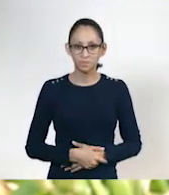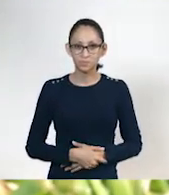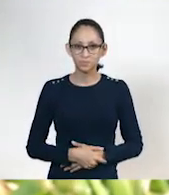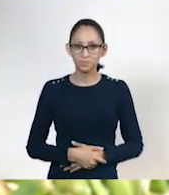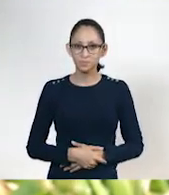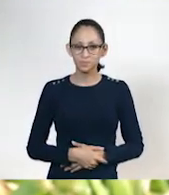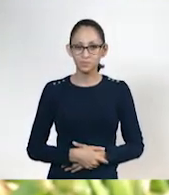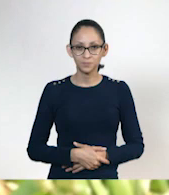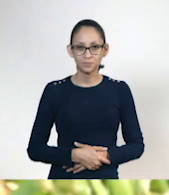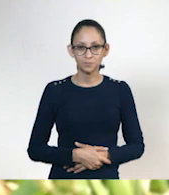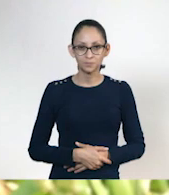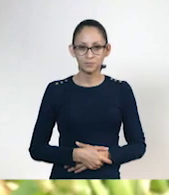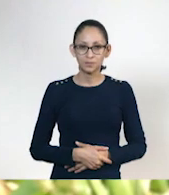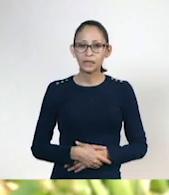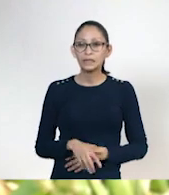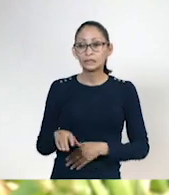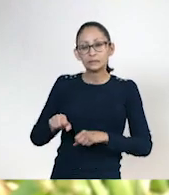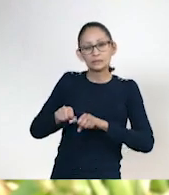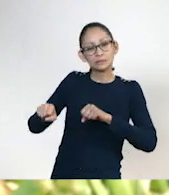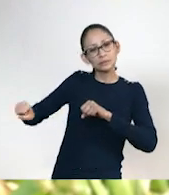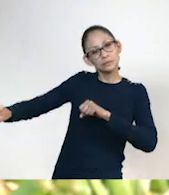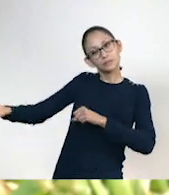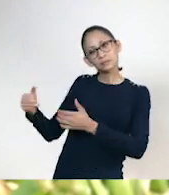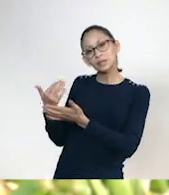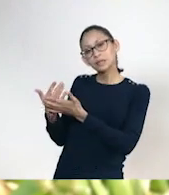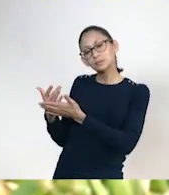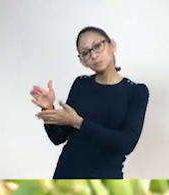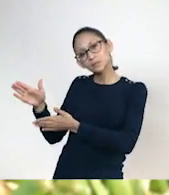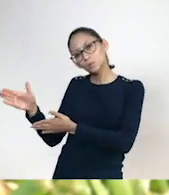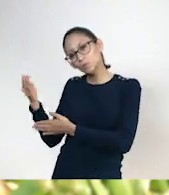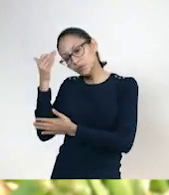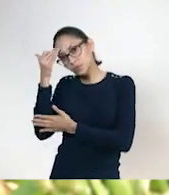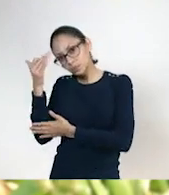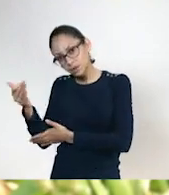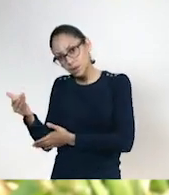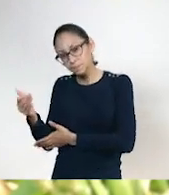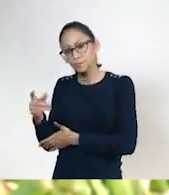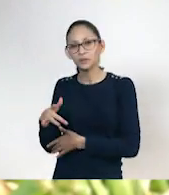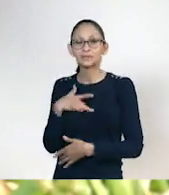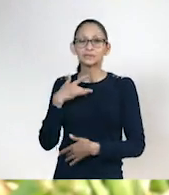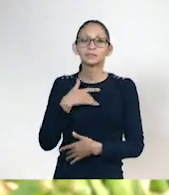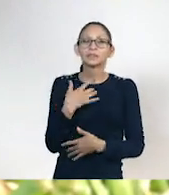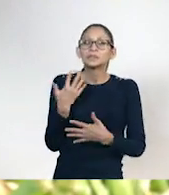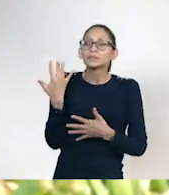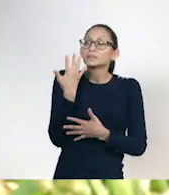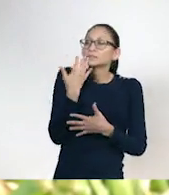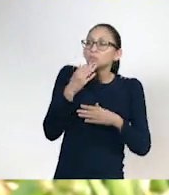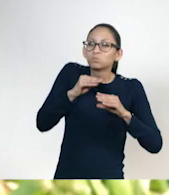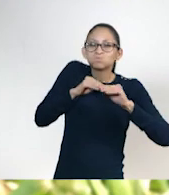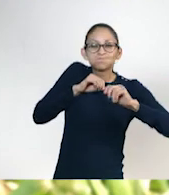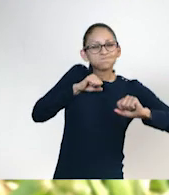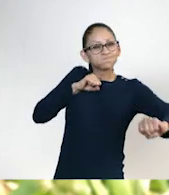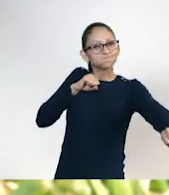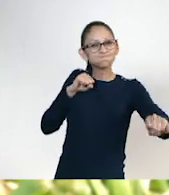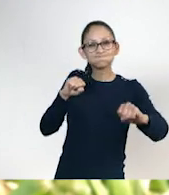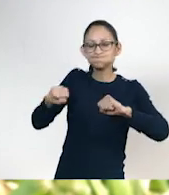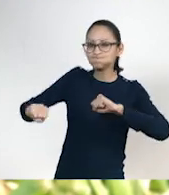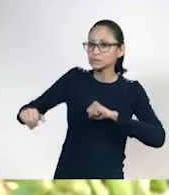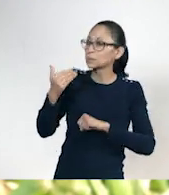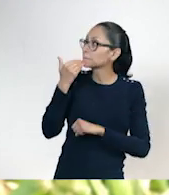Nos quedamos unos segundos. Que disfruten el estiramiento. Que sientan como toda la parte de aquí